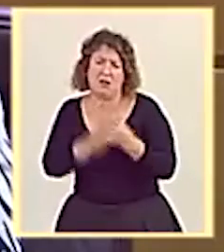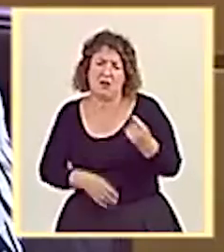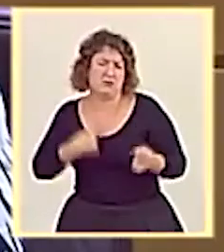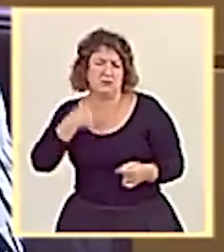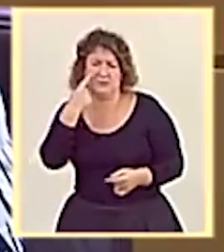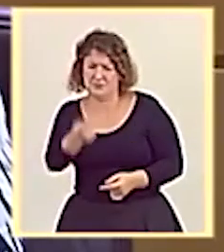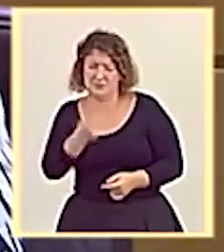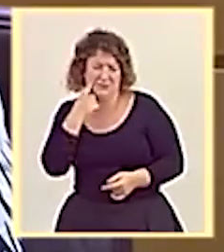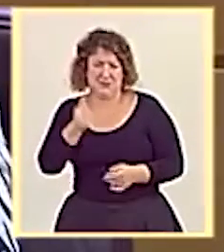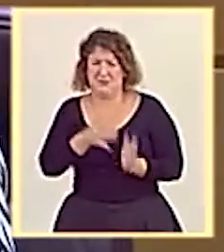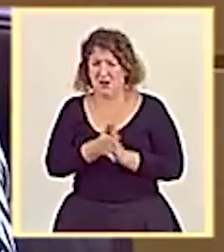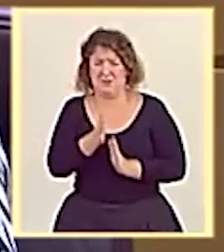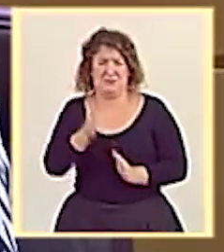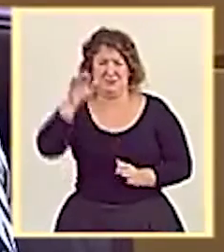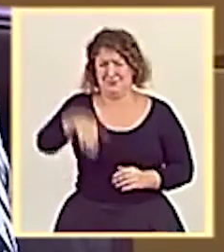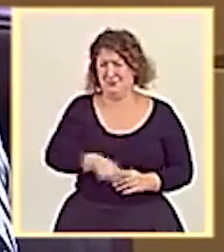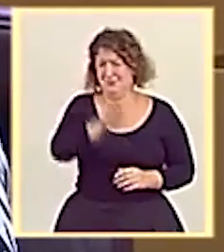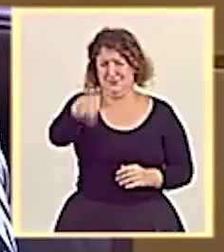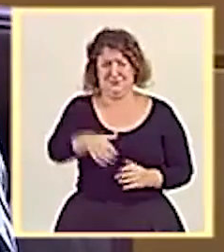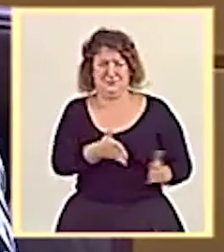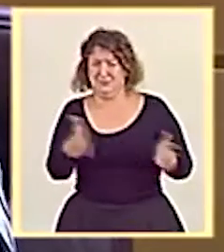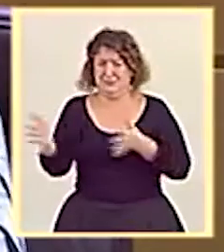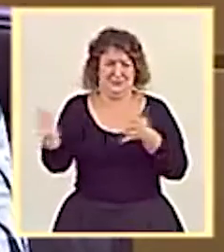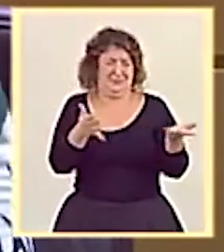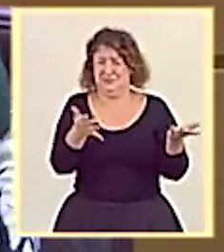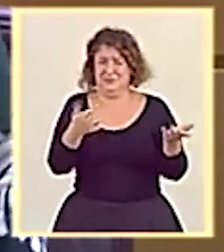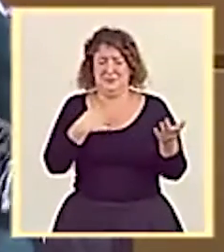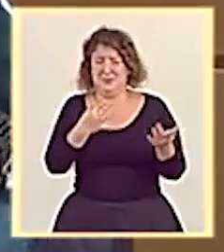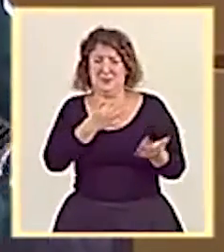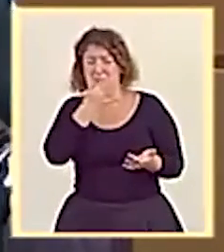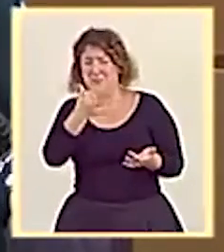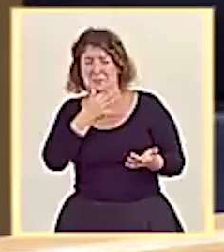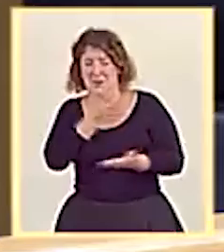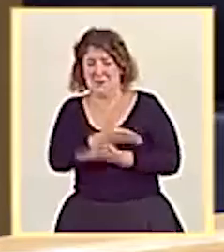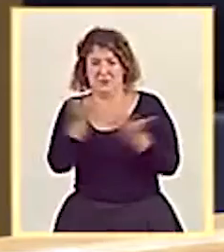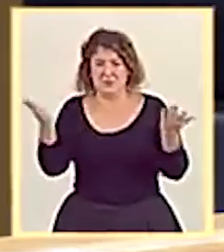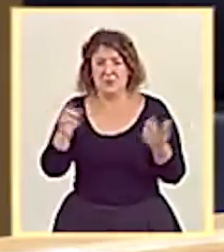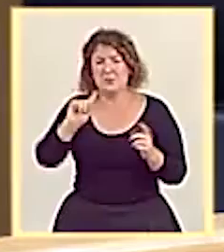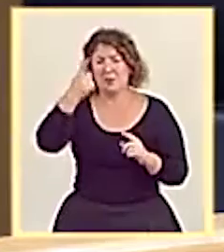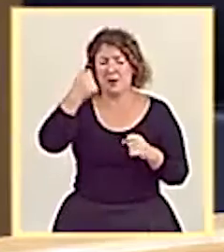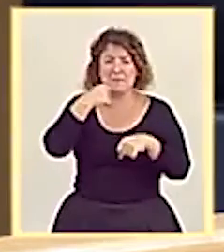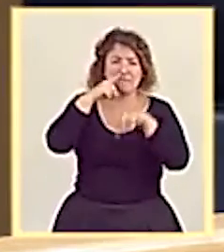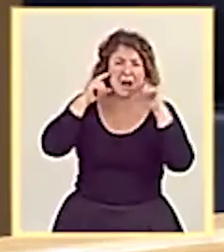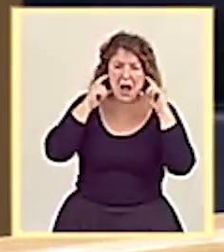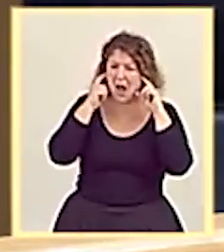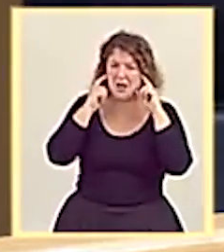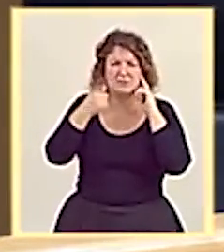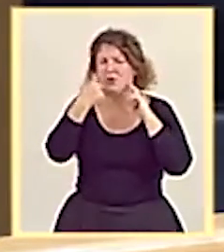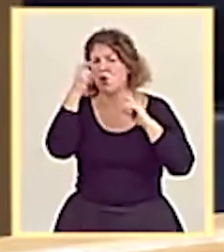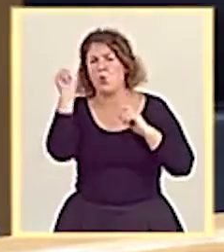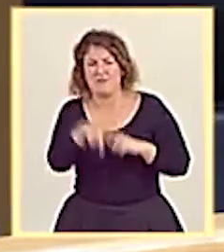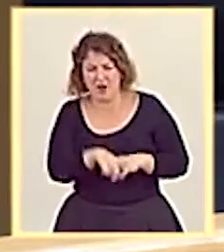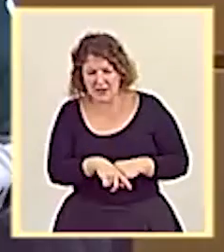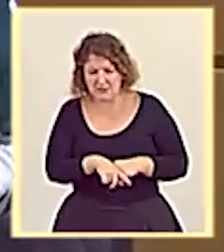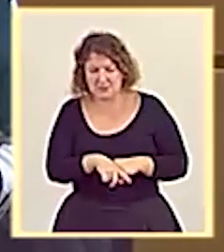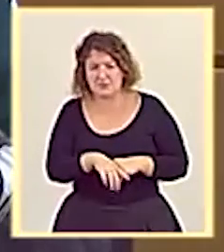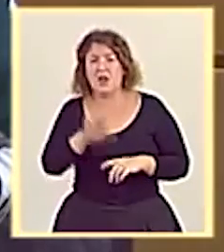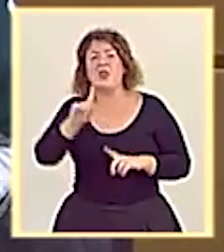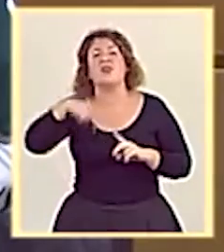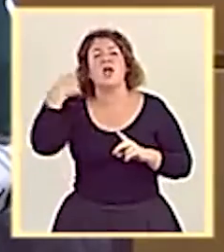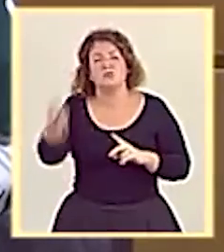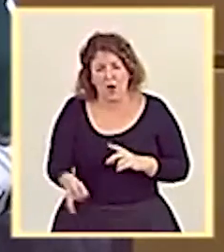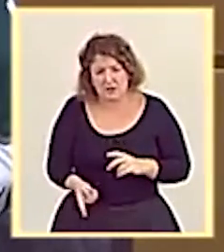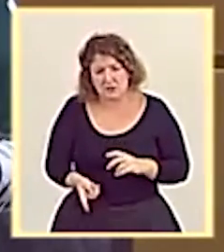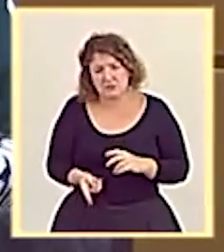espectáculo bochornoso. Con la adquisición de material, señor ministro, primero con las mascarillas, nos dijeron que no eran necesarias. Miren, después